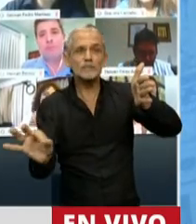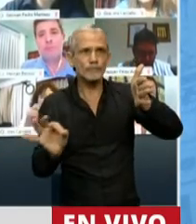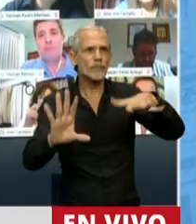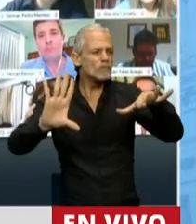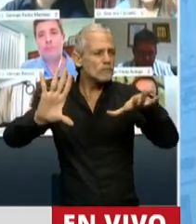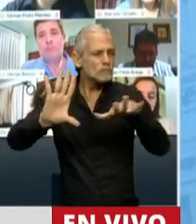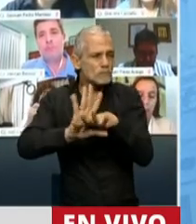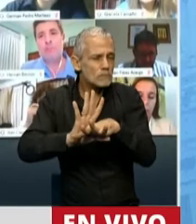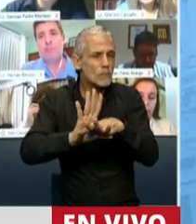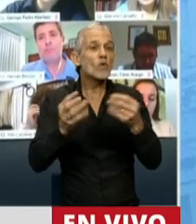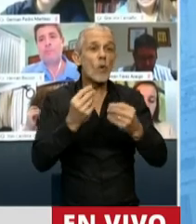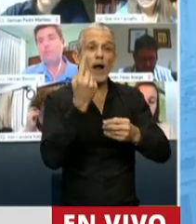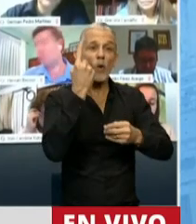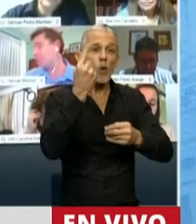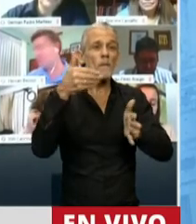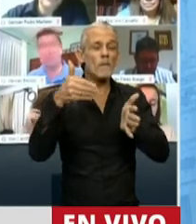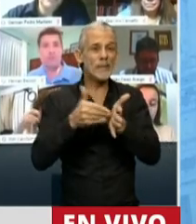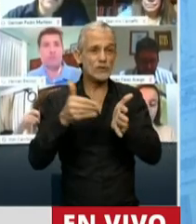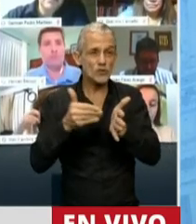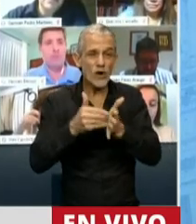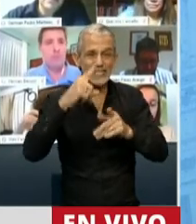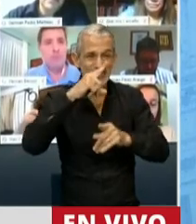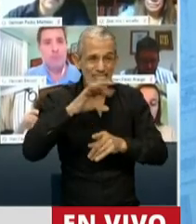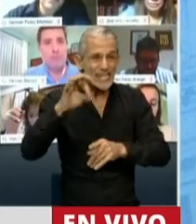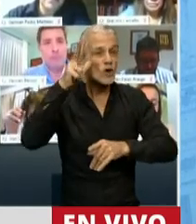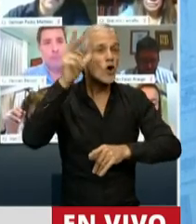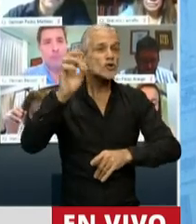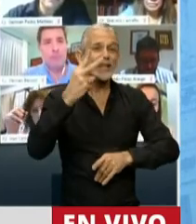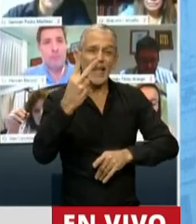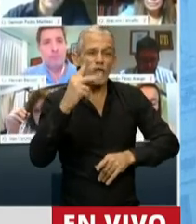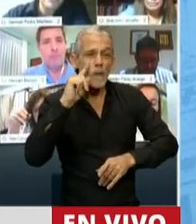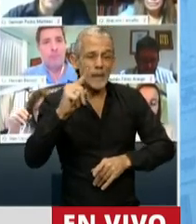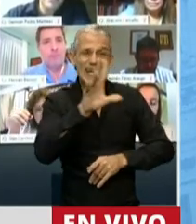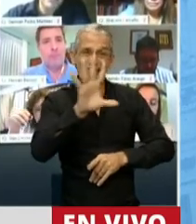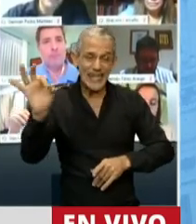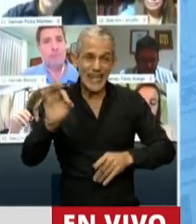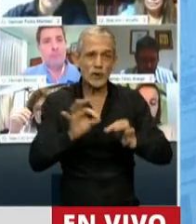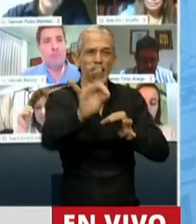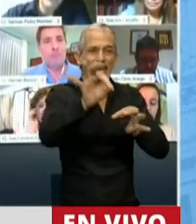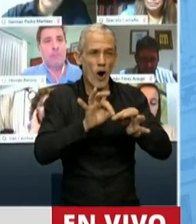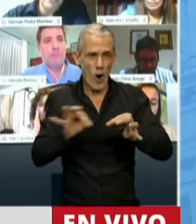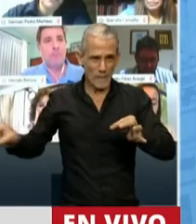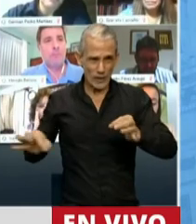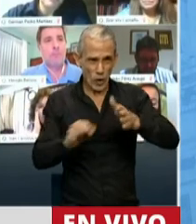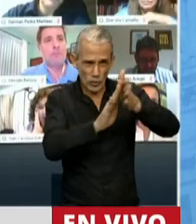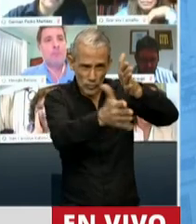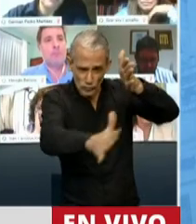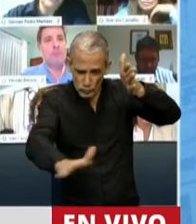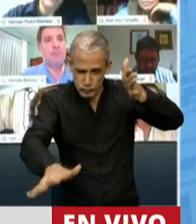exactamente de 1.782.500 kilómetros cuadrados.